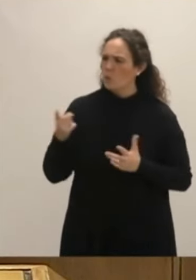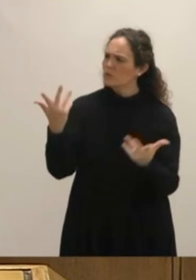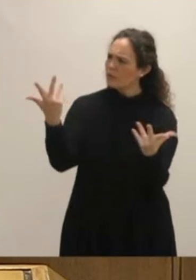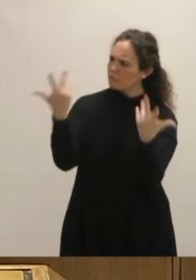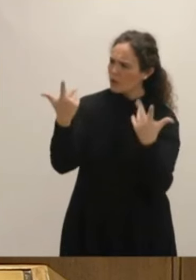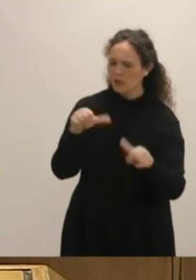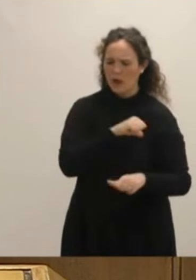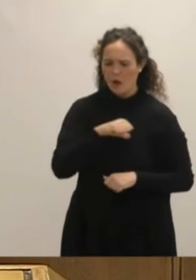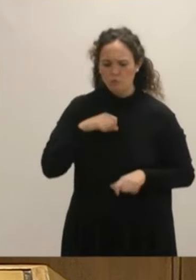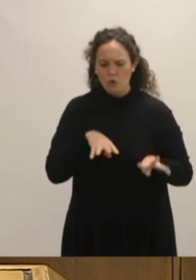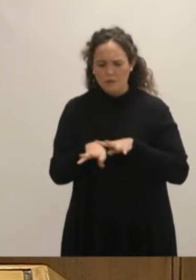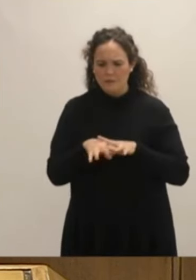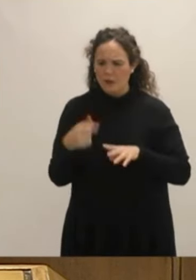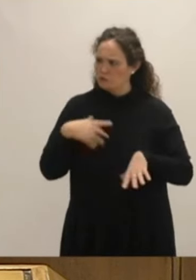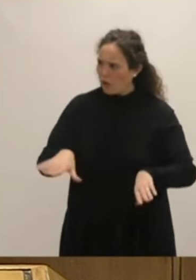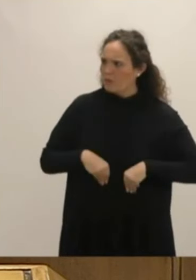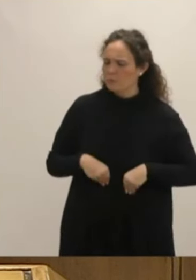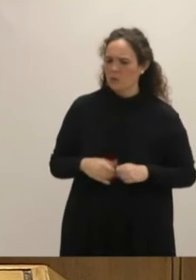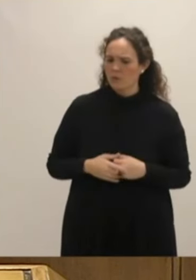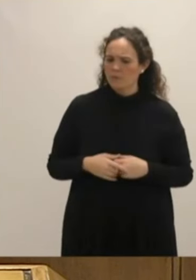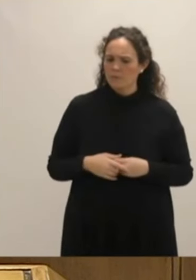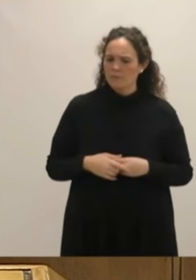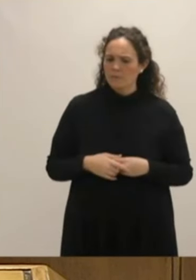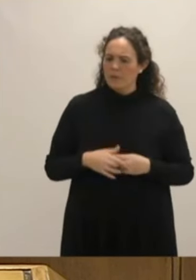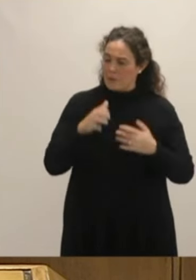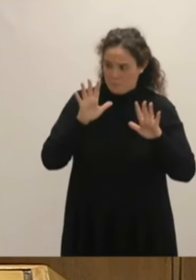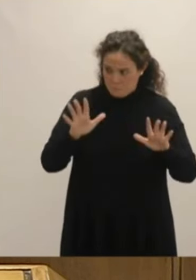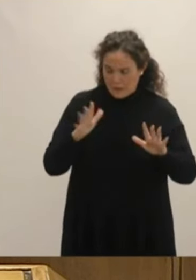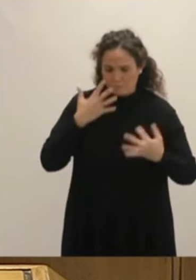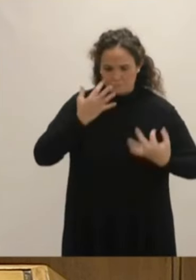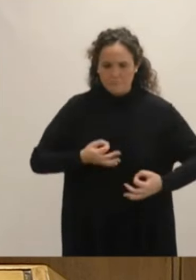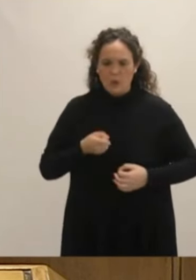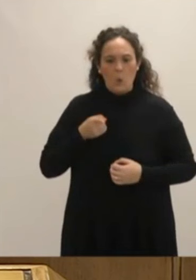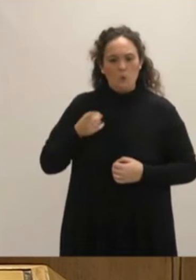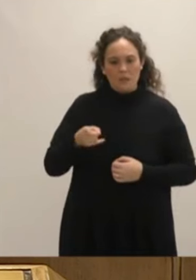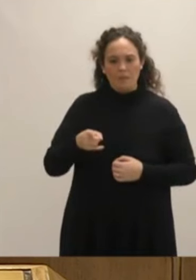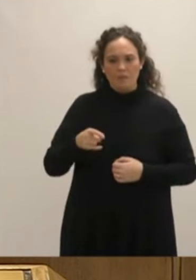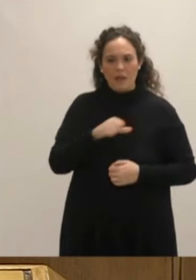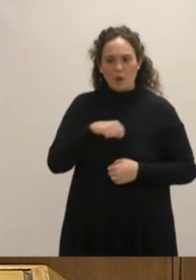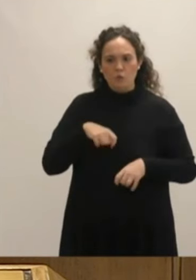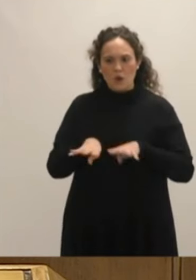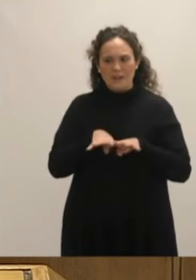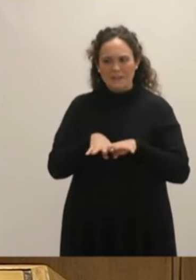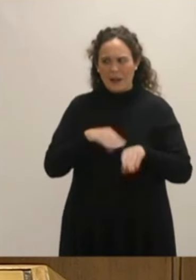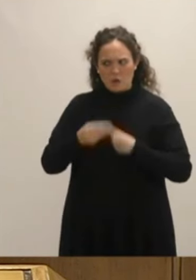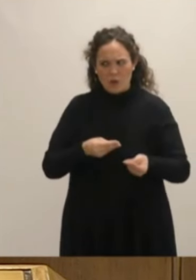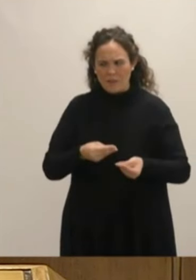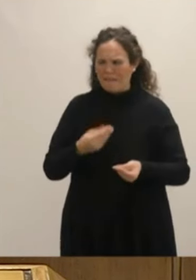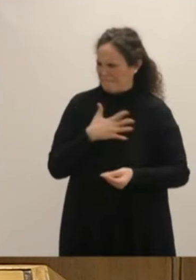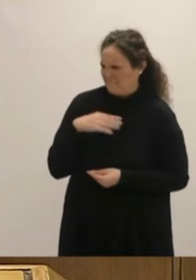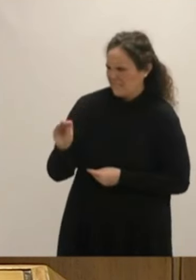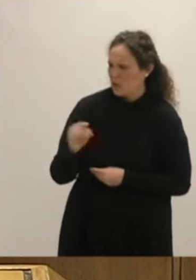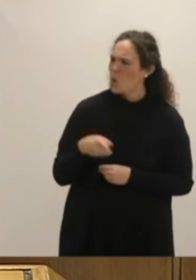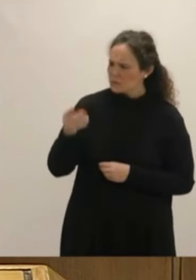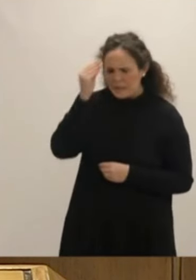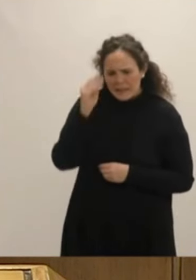la autocrítica y se la acepto. Ahora bien, dado que usted no se la aplica a sí misma, permítame preguntarle. ¿Cree usted